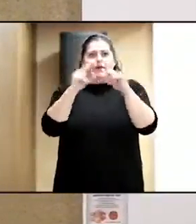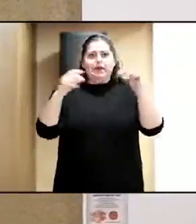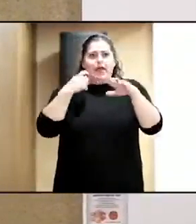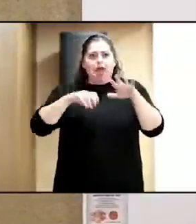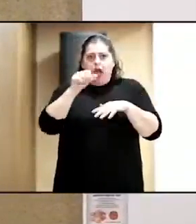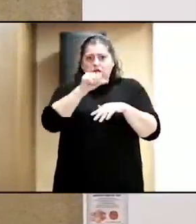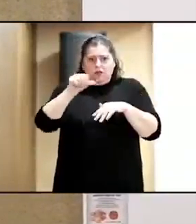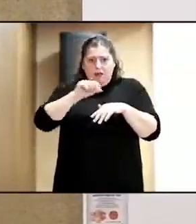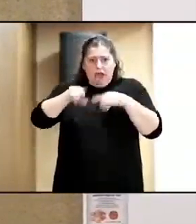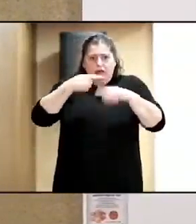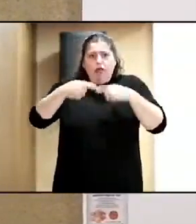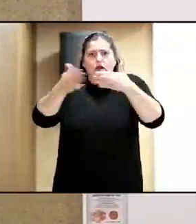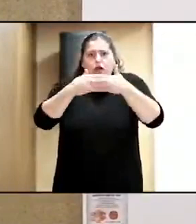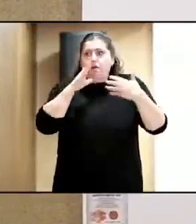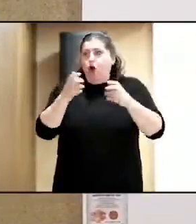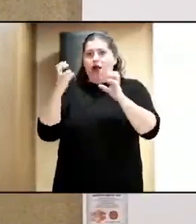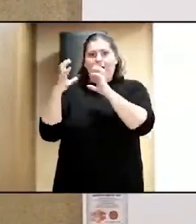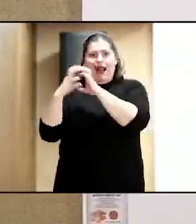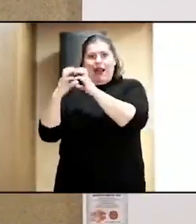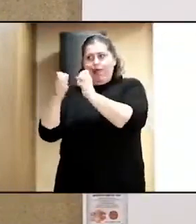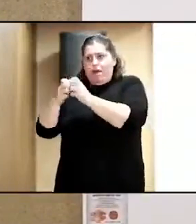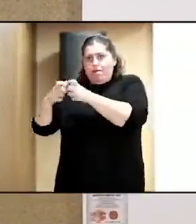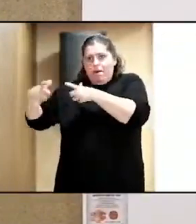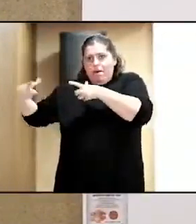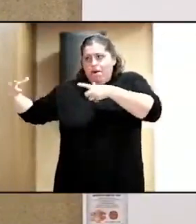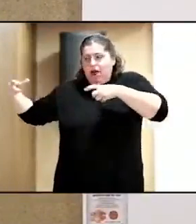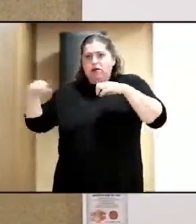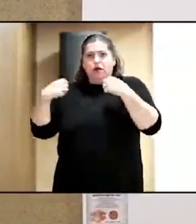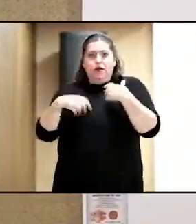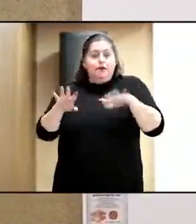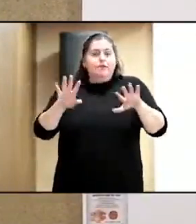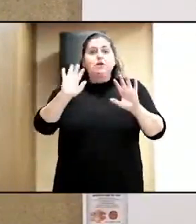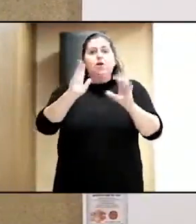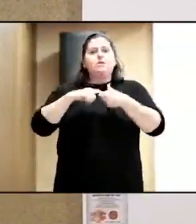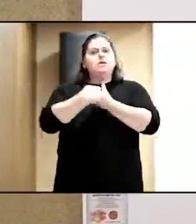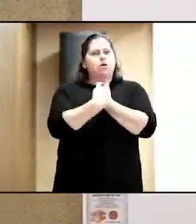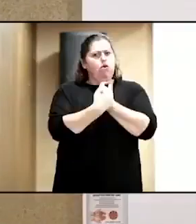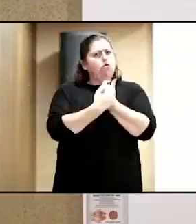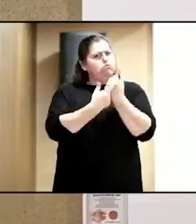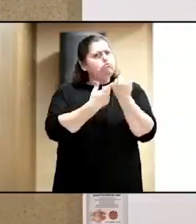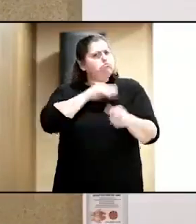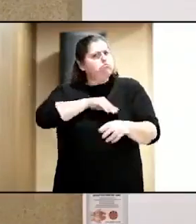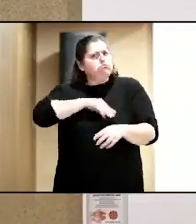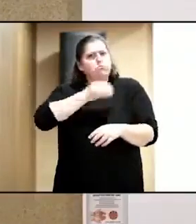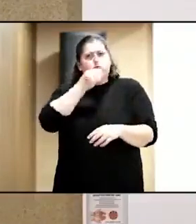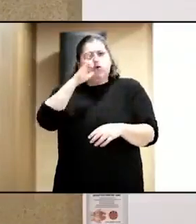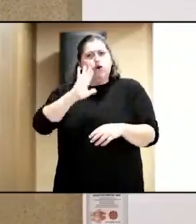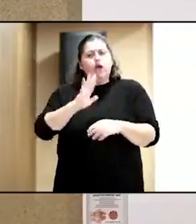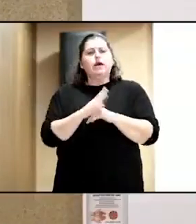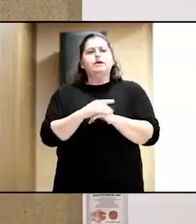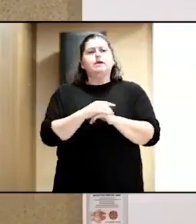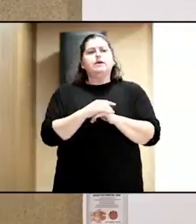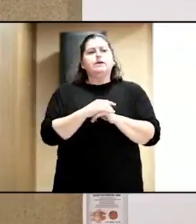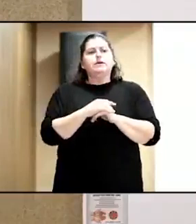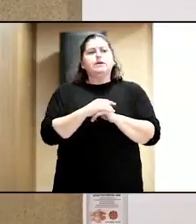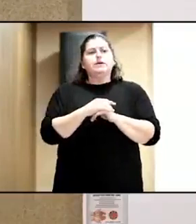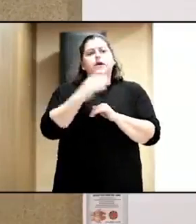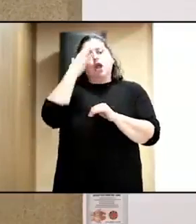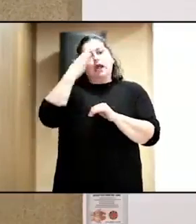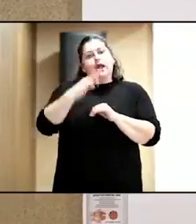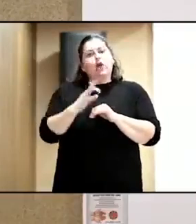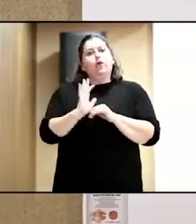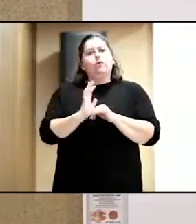el repunte de casos en Granada, pero aún así también hubo una participación muy buena. Y creo que fue una primera